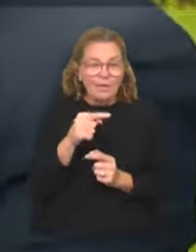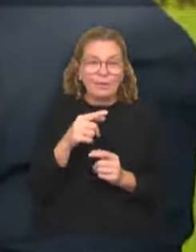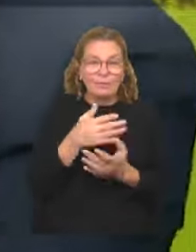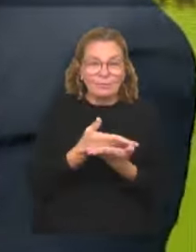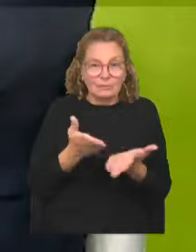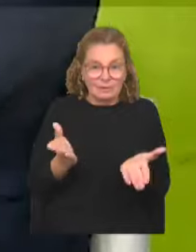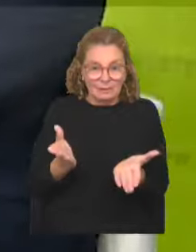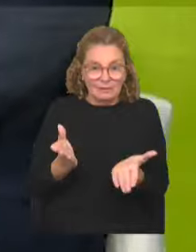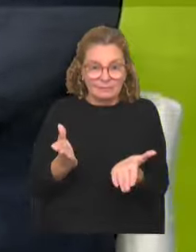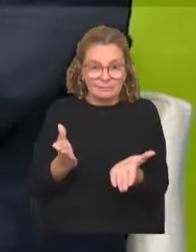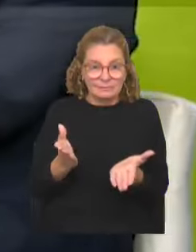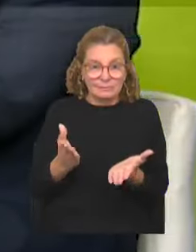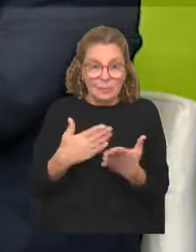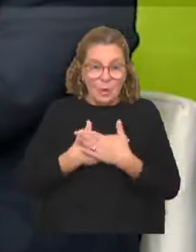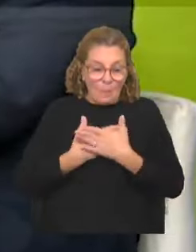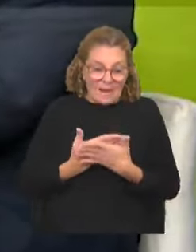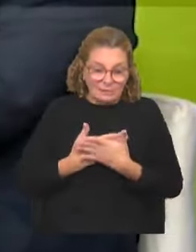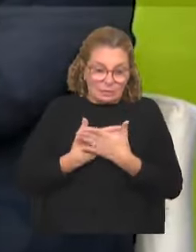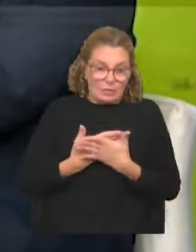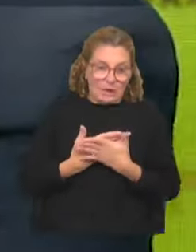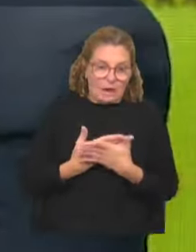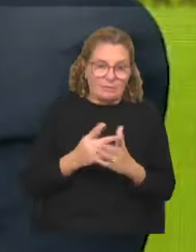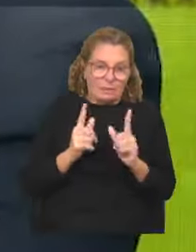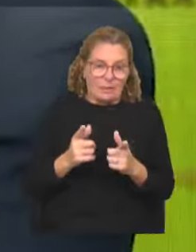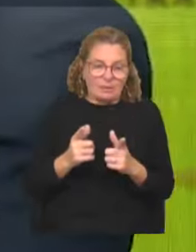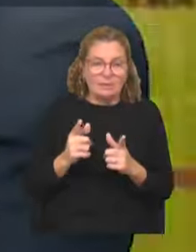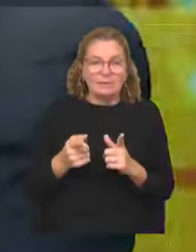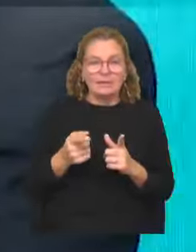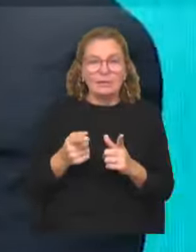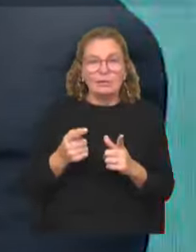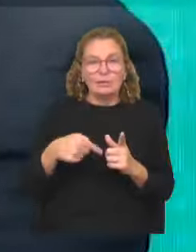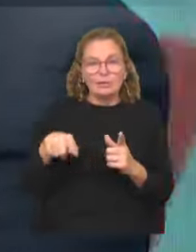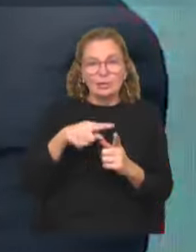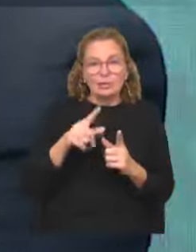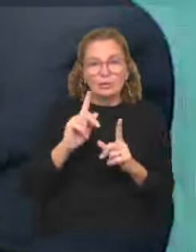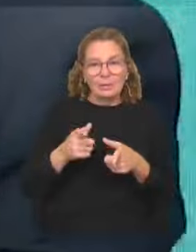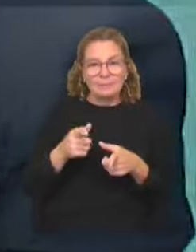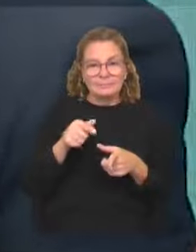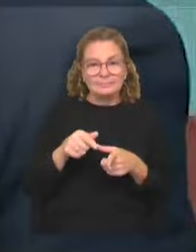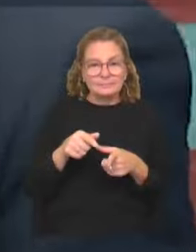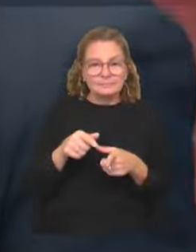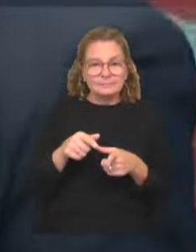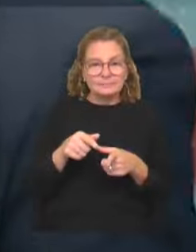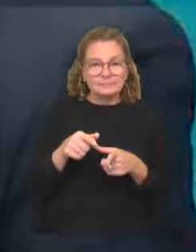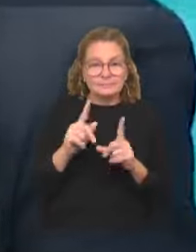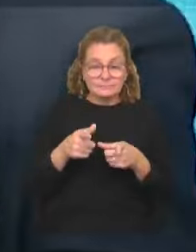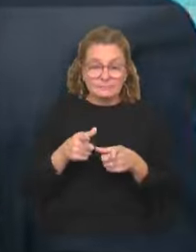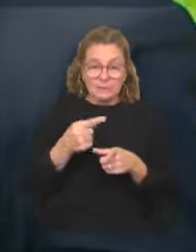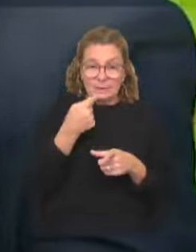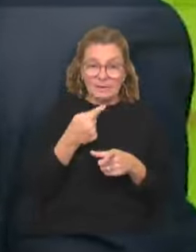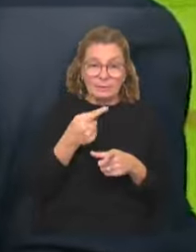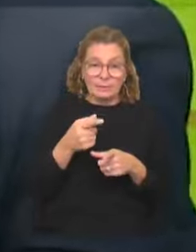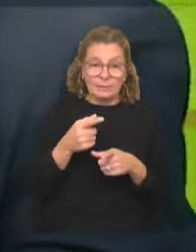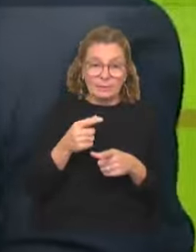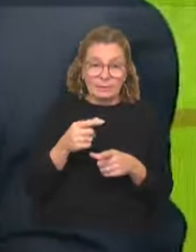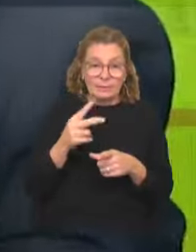realidad. se vuelven pasionales, verdaderamente. Exacto, exacto. Nosotros en eso, también, como decís tú, a